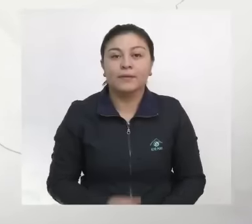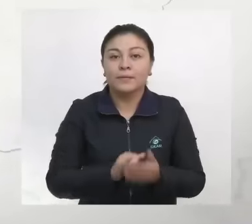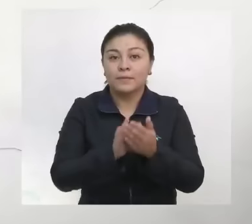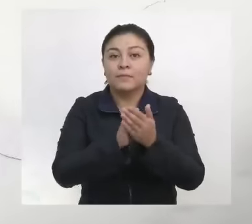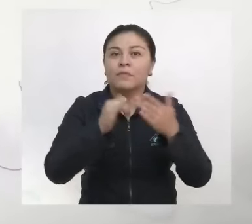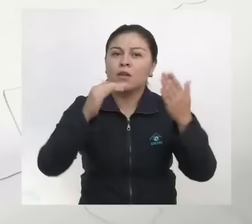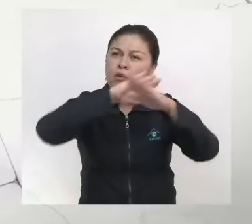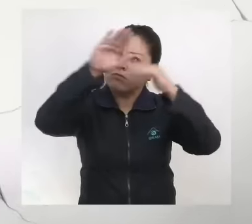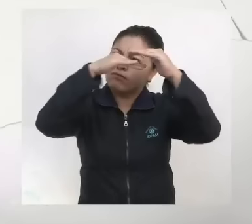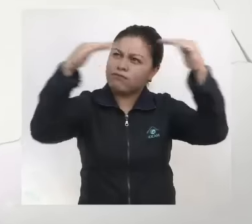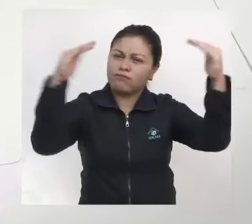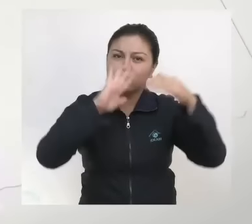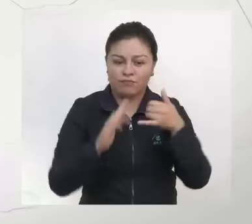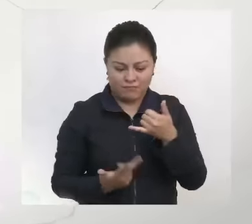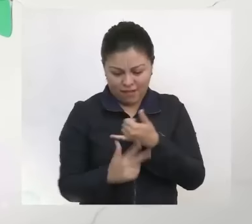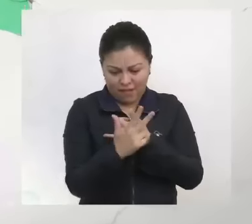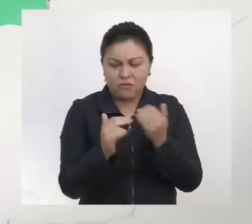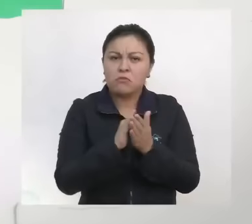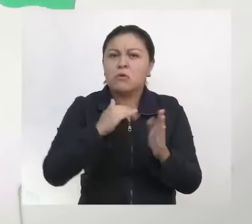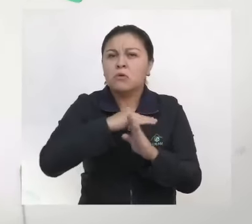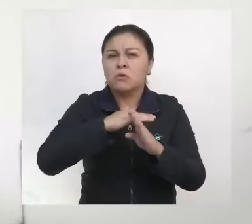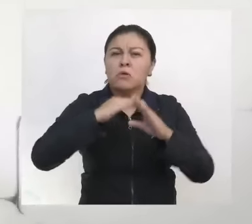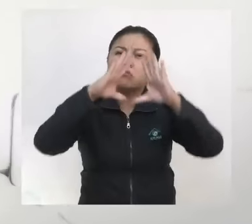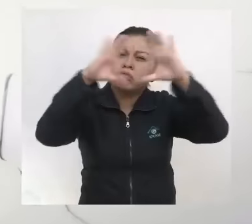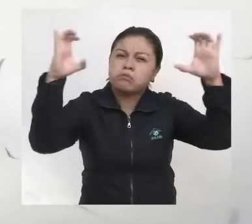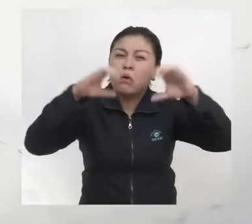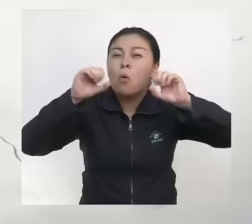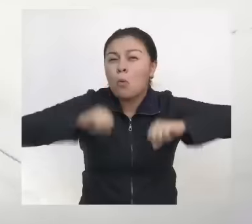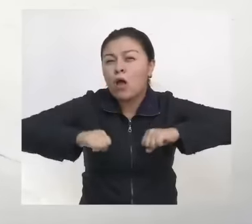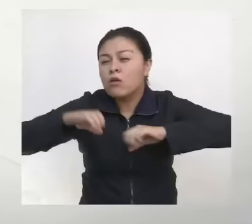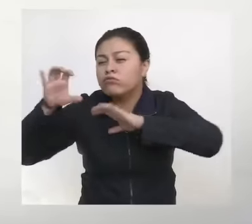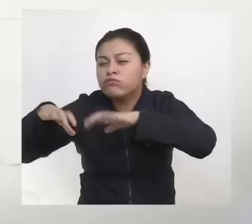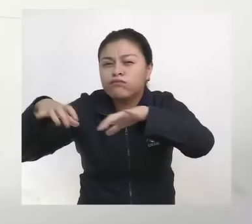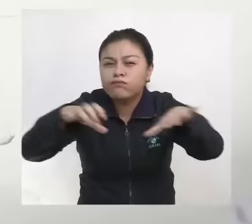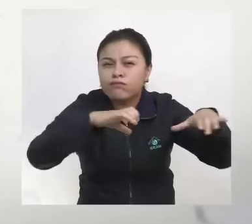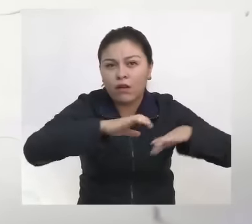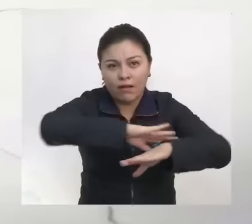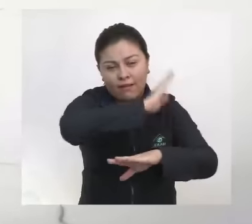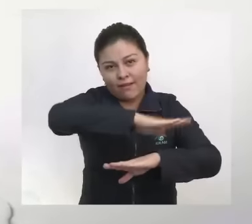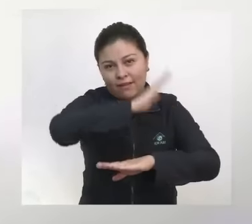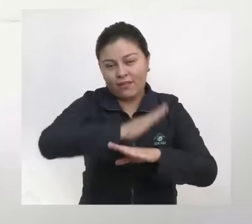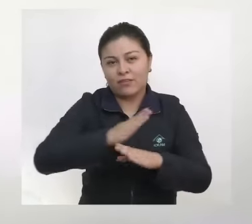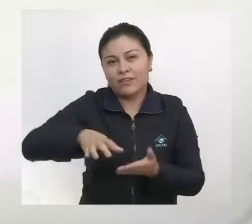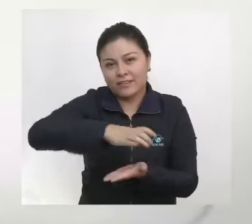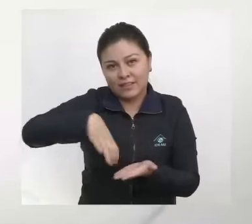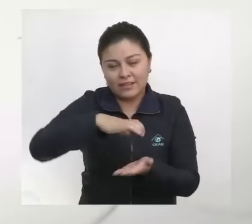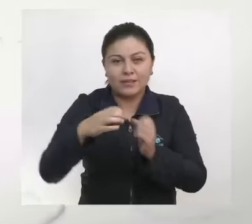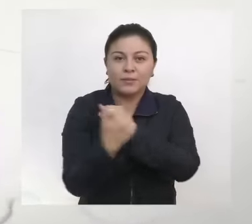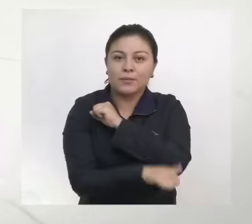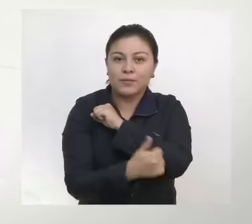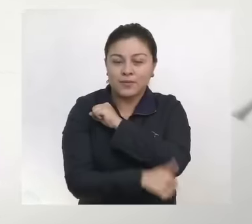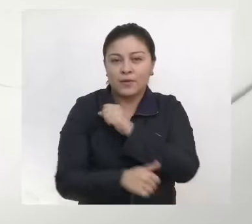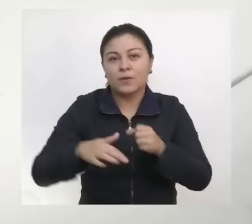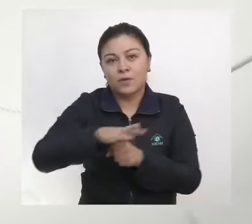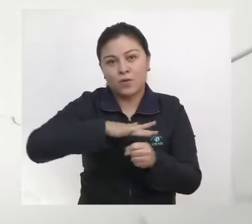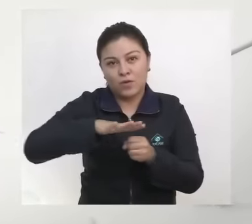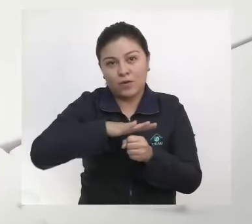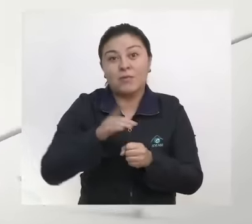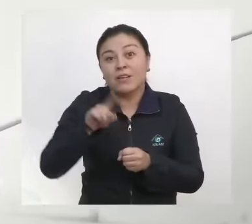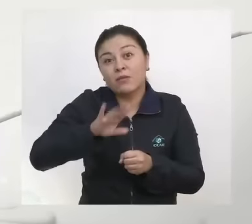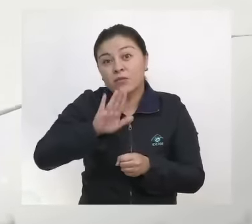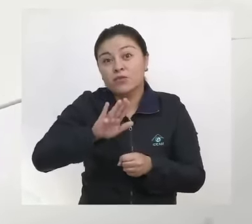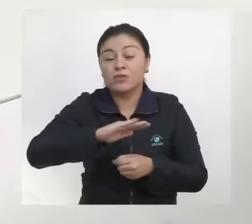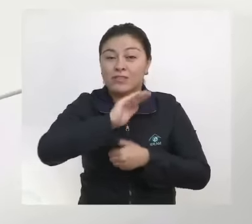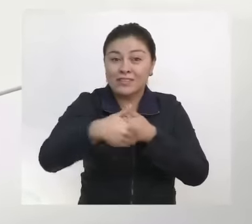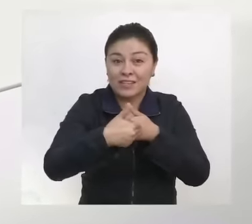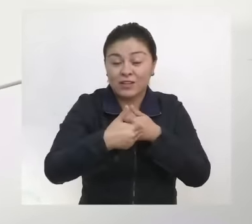El cielo andino luciera parcialmente nublado y puede llover de manera aislada sobre Antioquia, Santander, Boyacá, Cundinamarca y